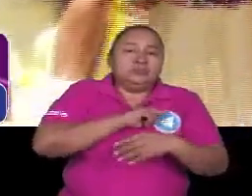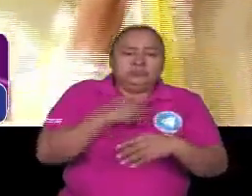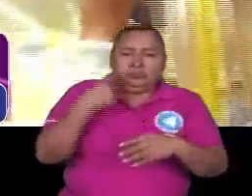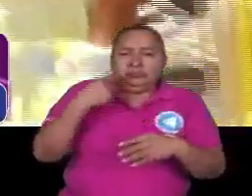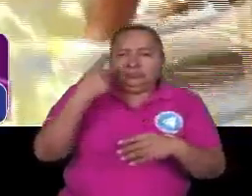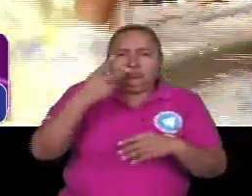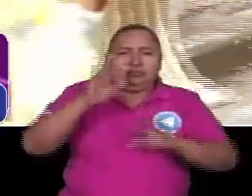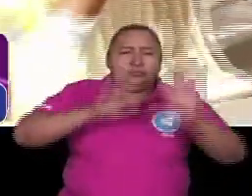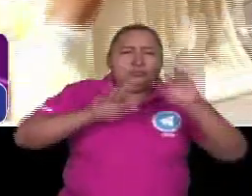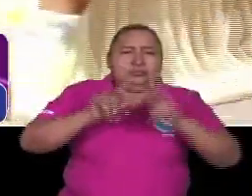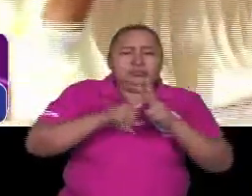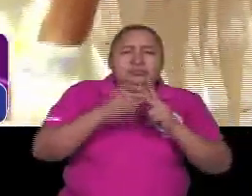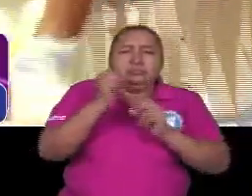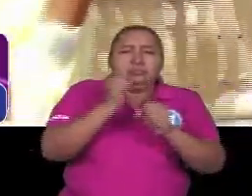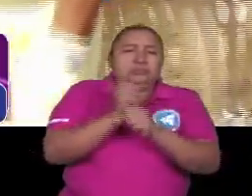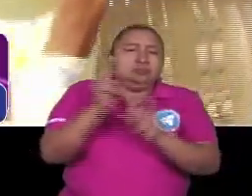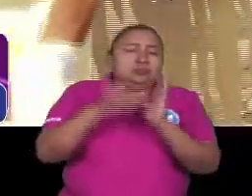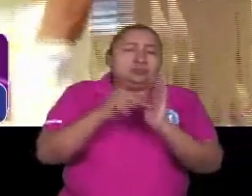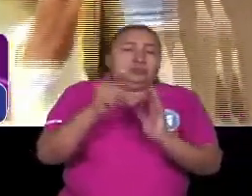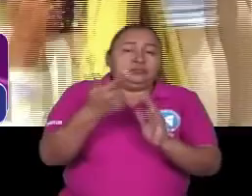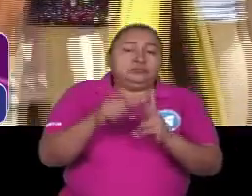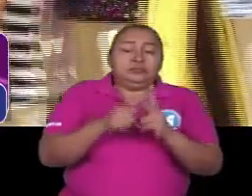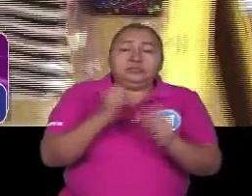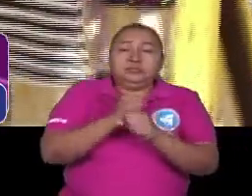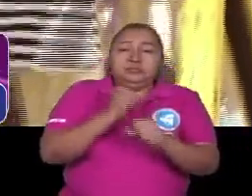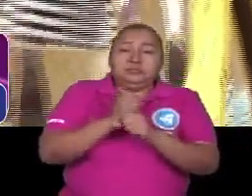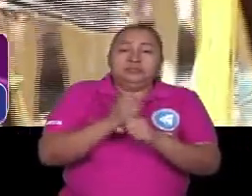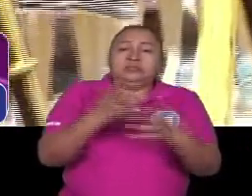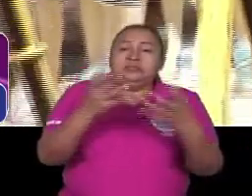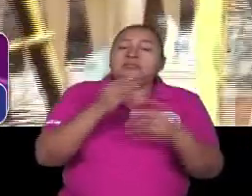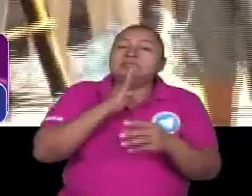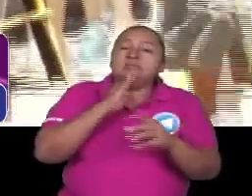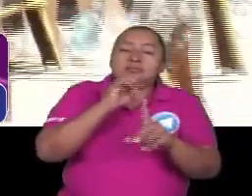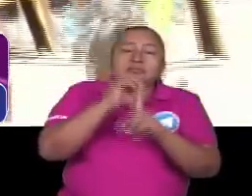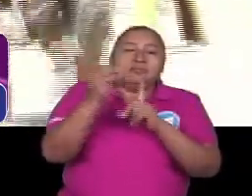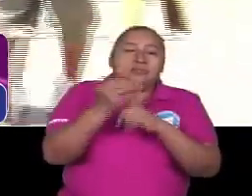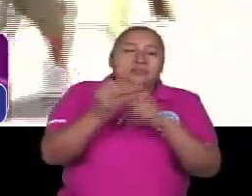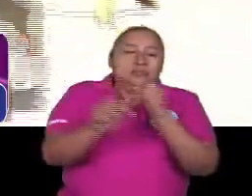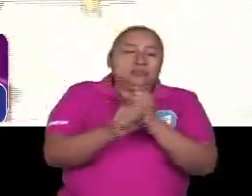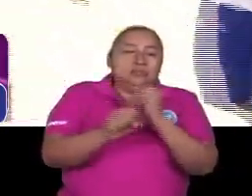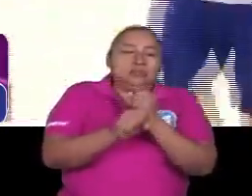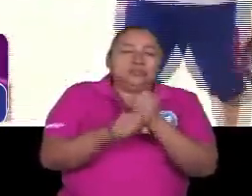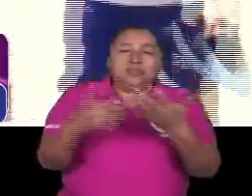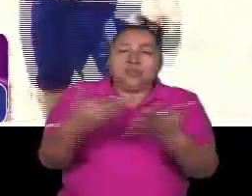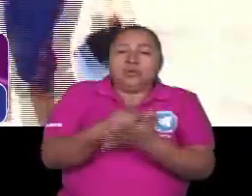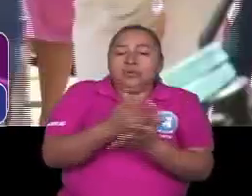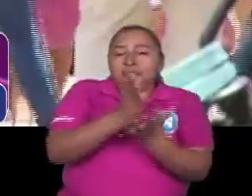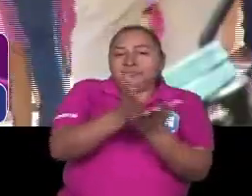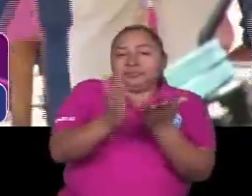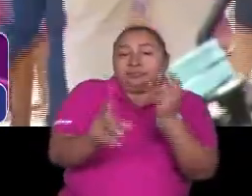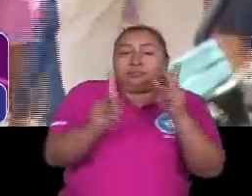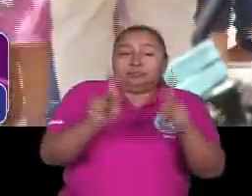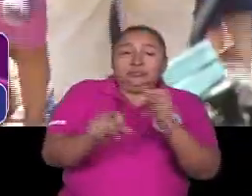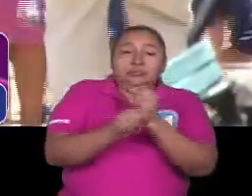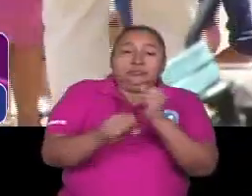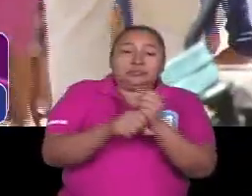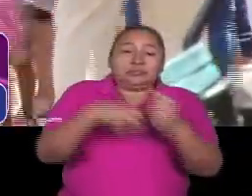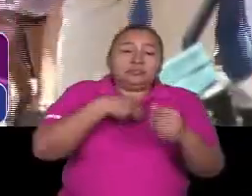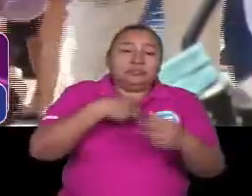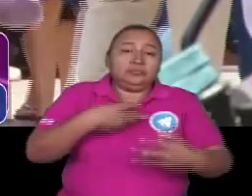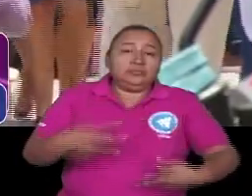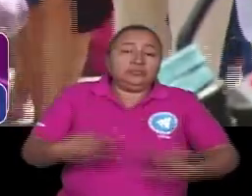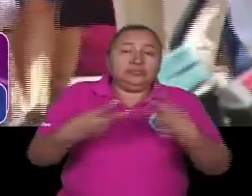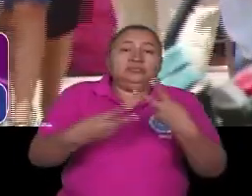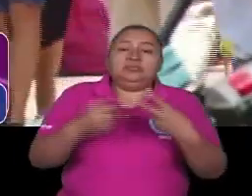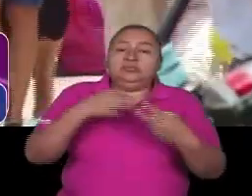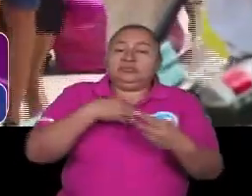visto que a partir de 2007 empieza a trabajarse y quisiera hablar de los sindicatos y empieza a hablar de nuevos rubros de trabajadores trabajadores por cuenta propia